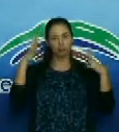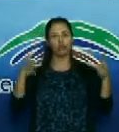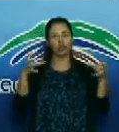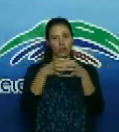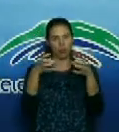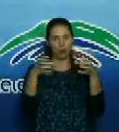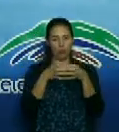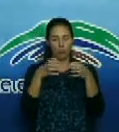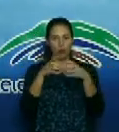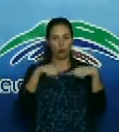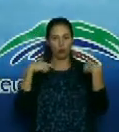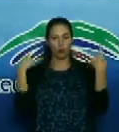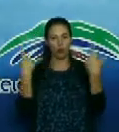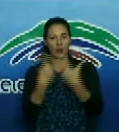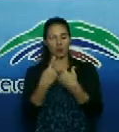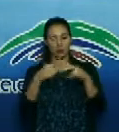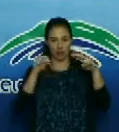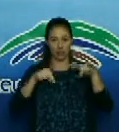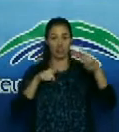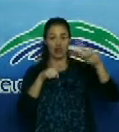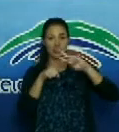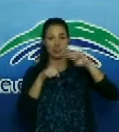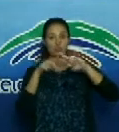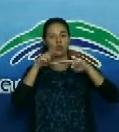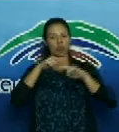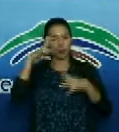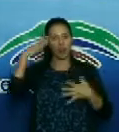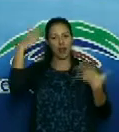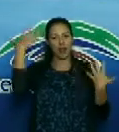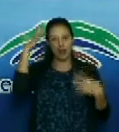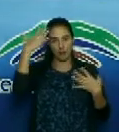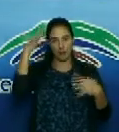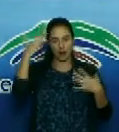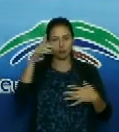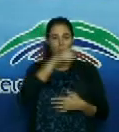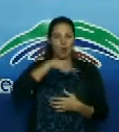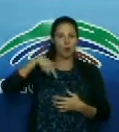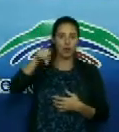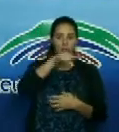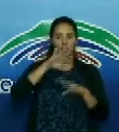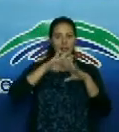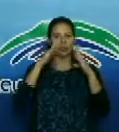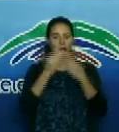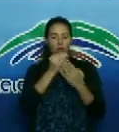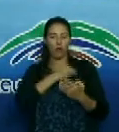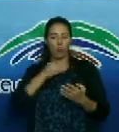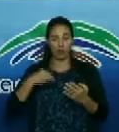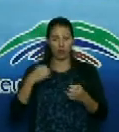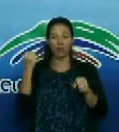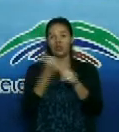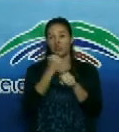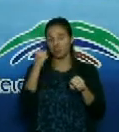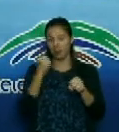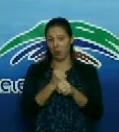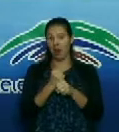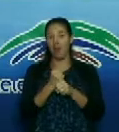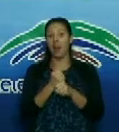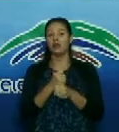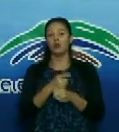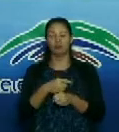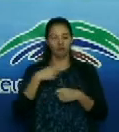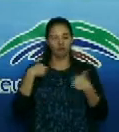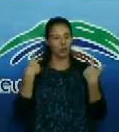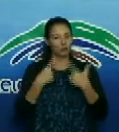nuestro colectivo de la revista especial de Telecristal por esta hermosa labor que están realizando nos quitamos el